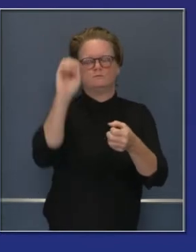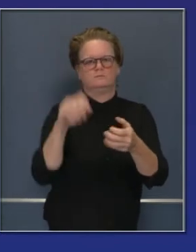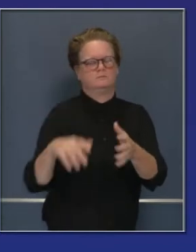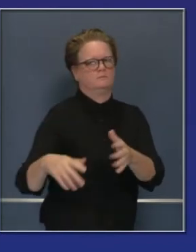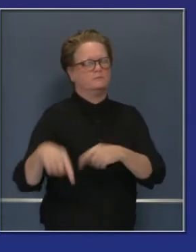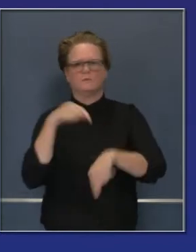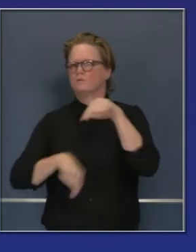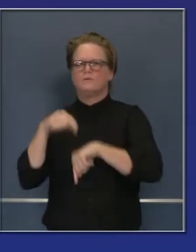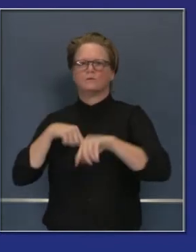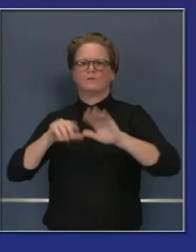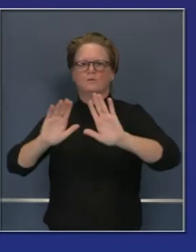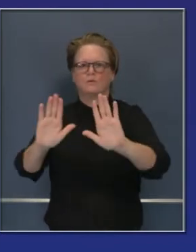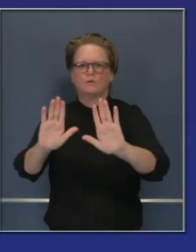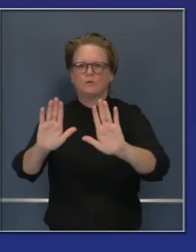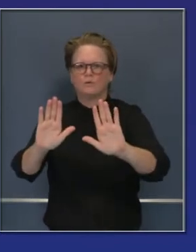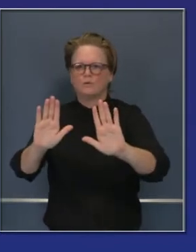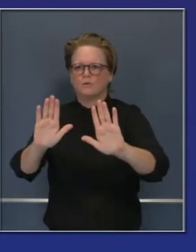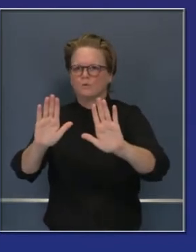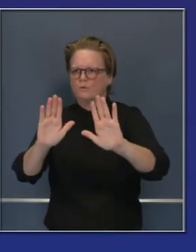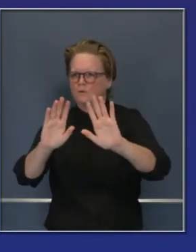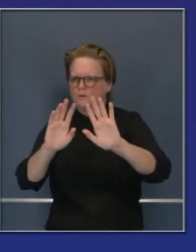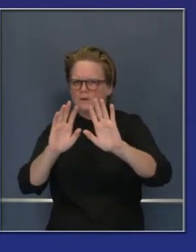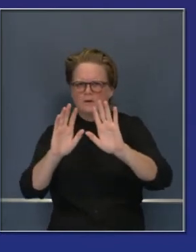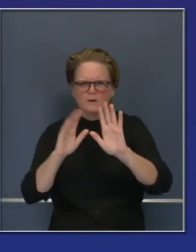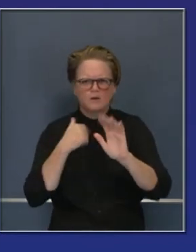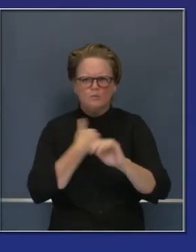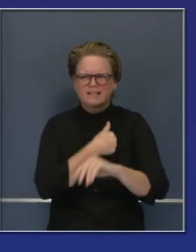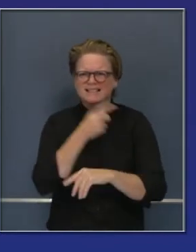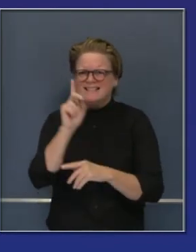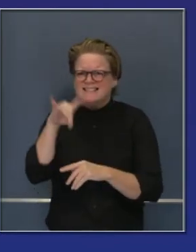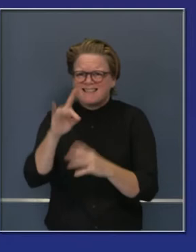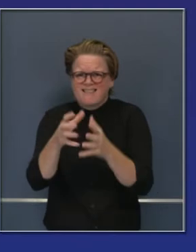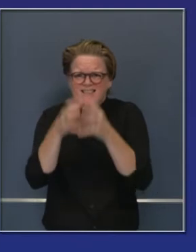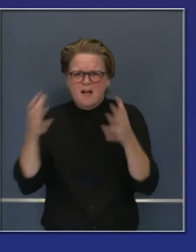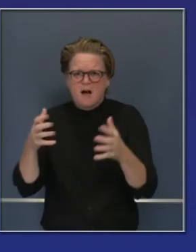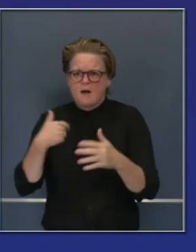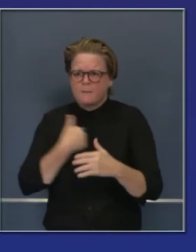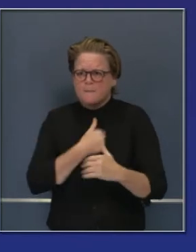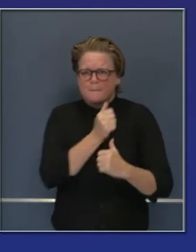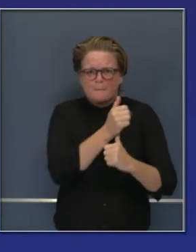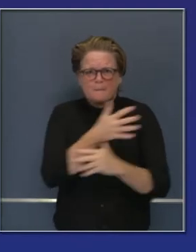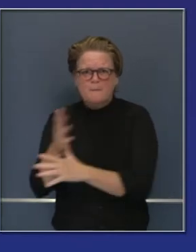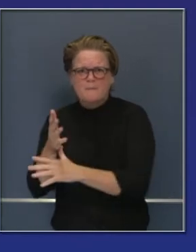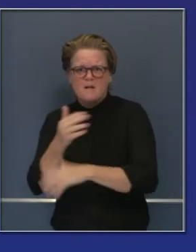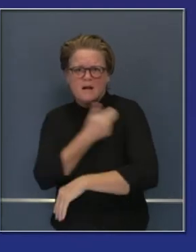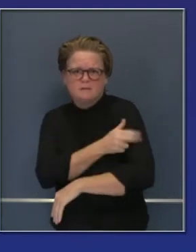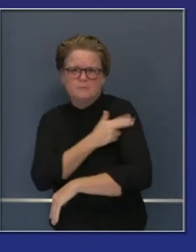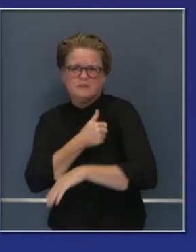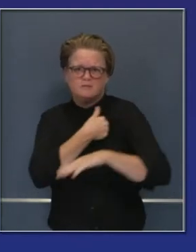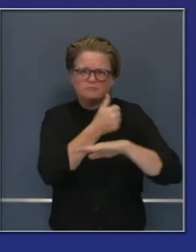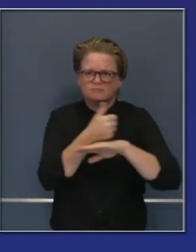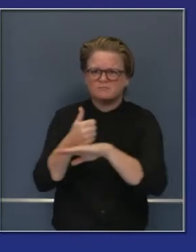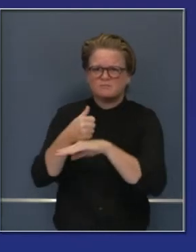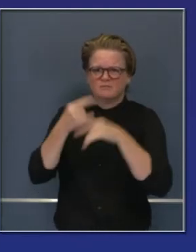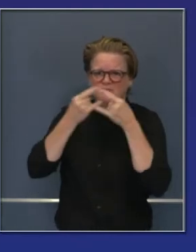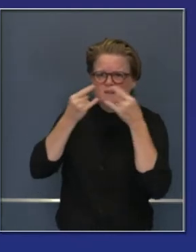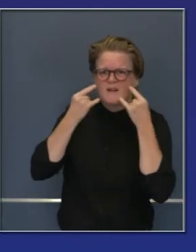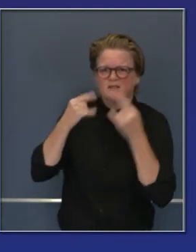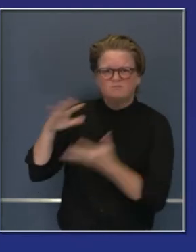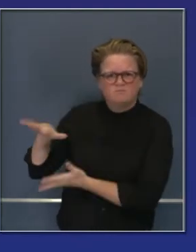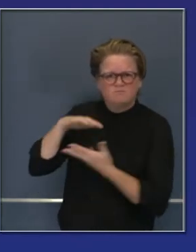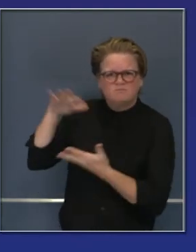adelante de este momento difícil. Tenemos esta gran preparación que hemos hecho como estado para